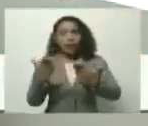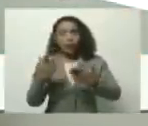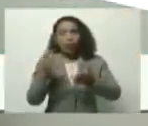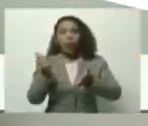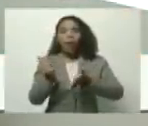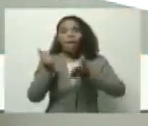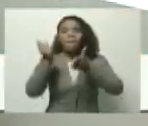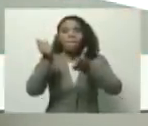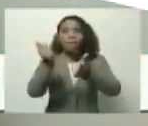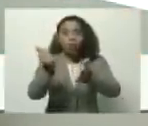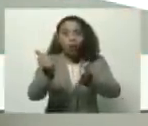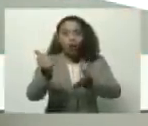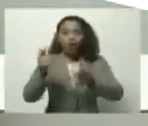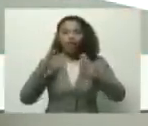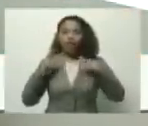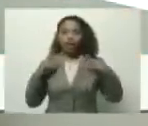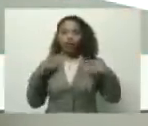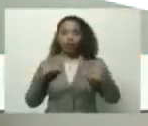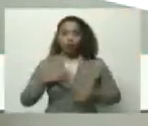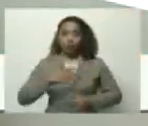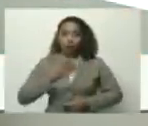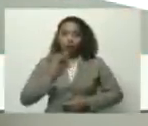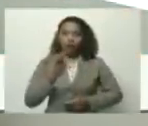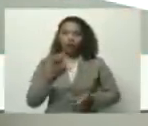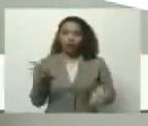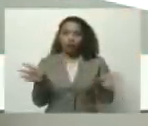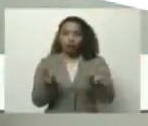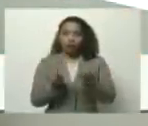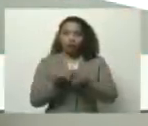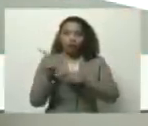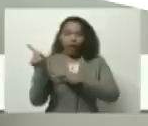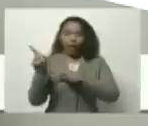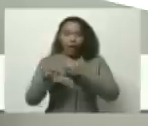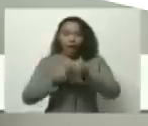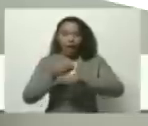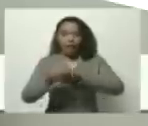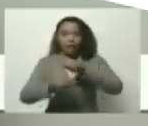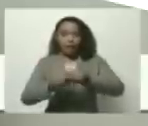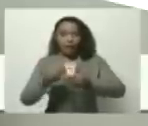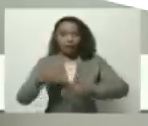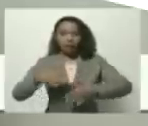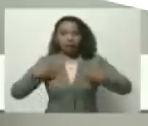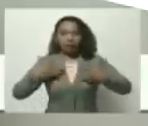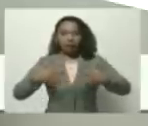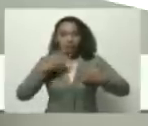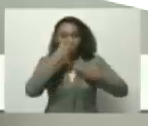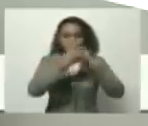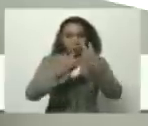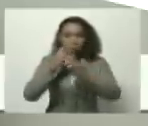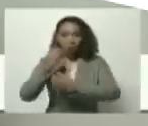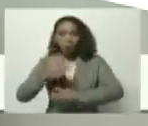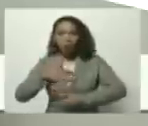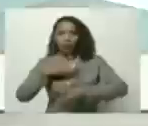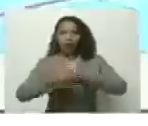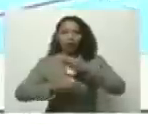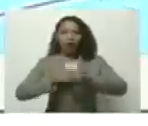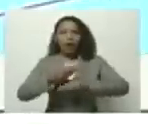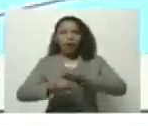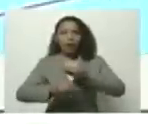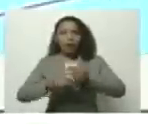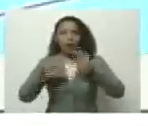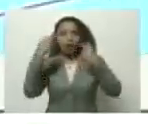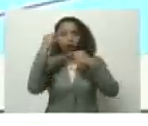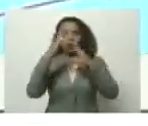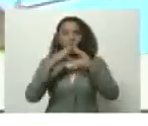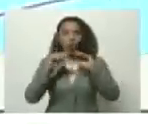vacacionales puedan rendirlo a través de este sano despercimiento y turismo que pueda darse a nivel de todos